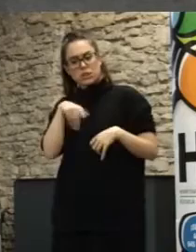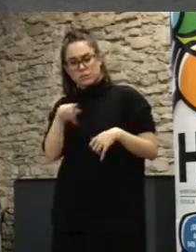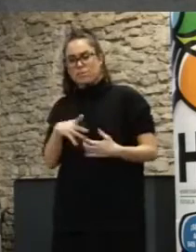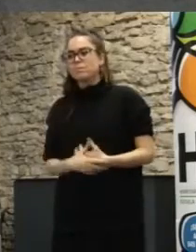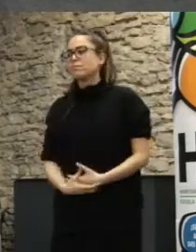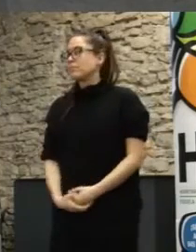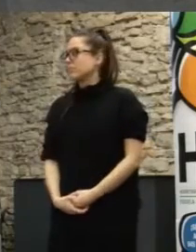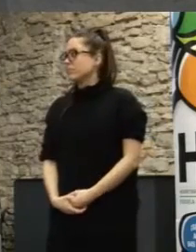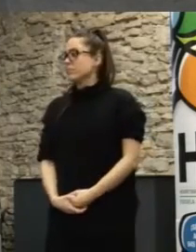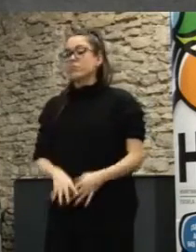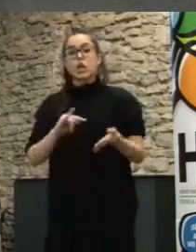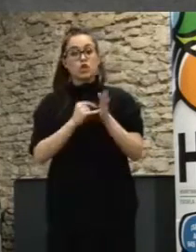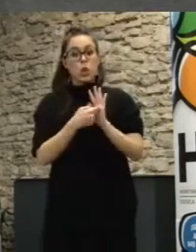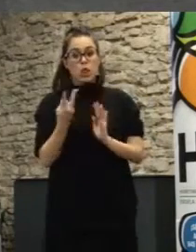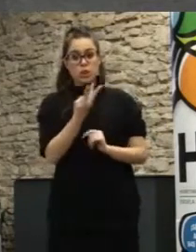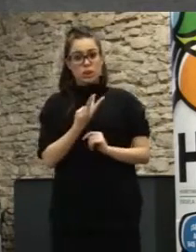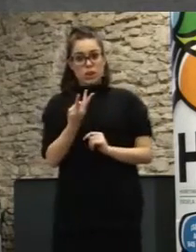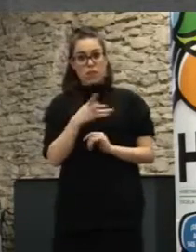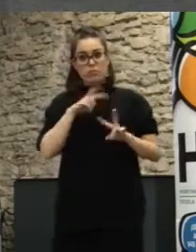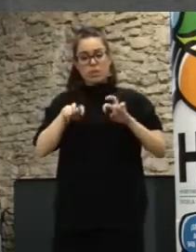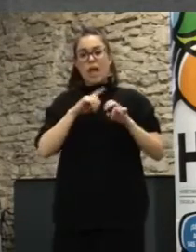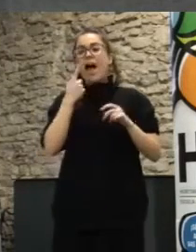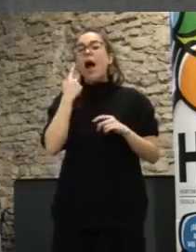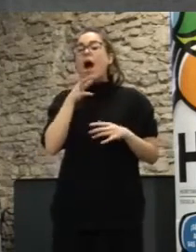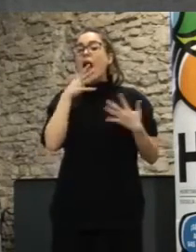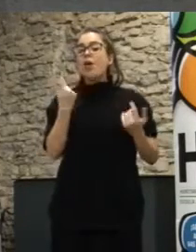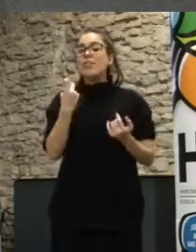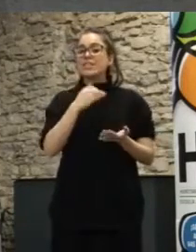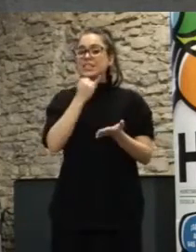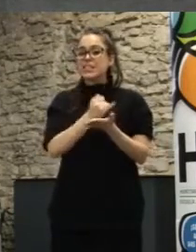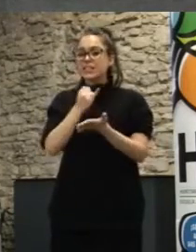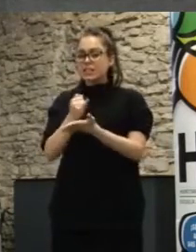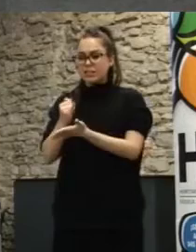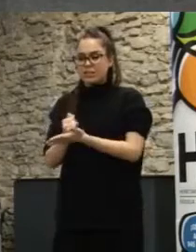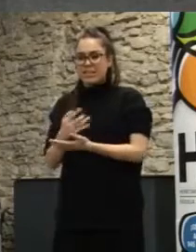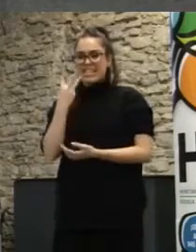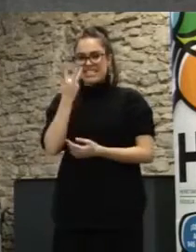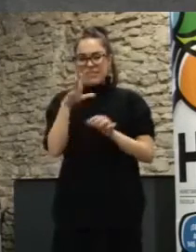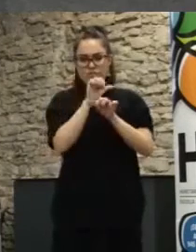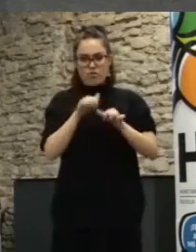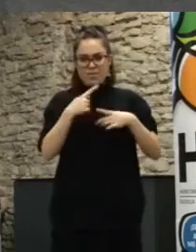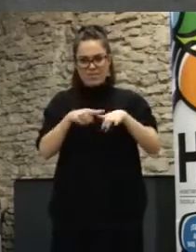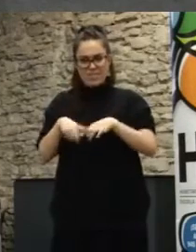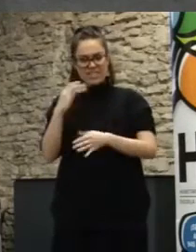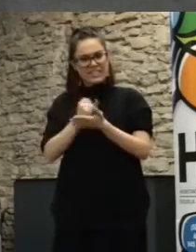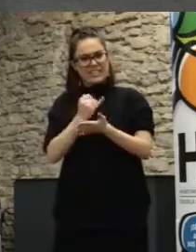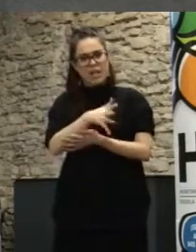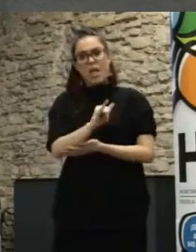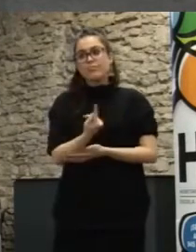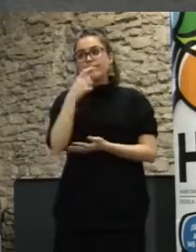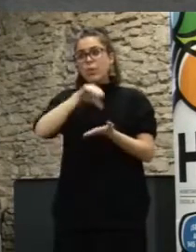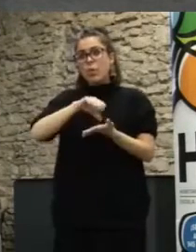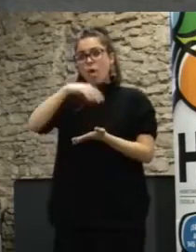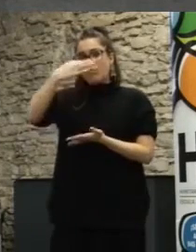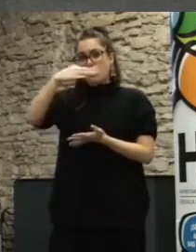bueno pues es el momento de empezar a testar bien tenemos tres fórmulas diferentes y tenemos una ciudad y